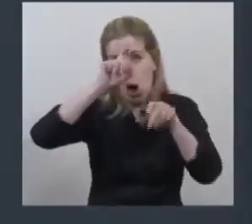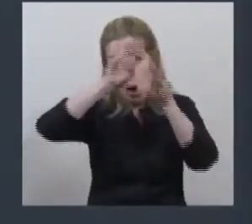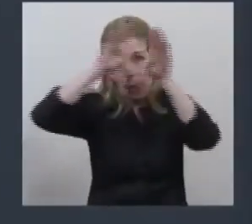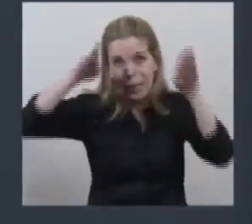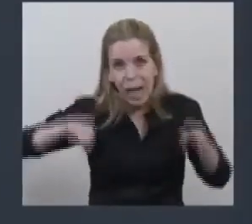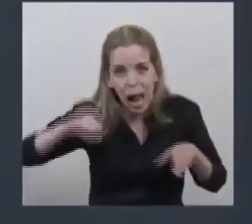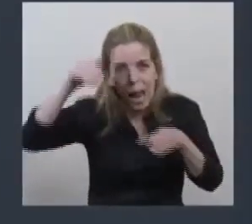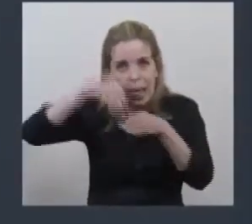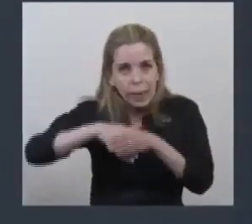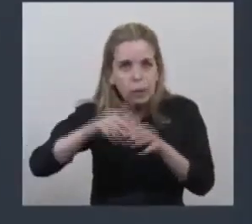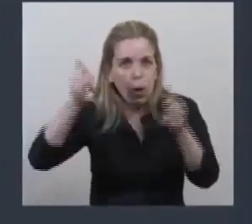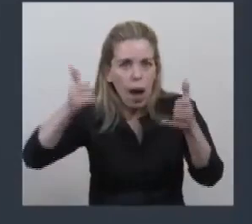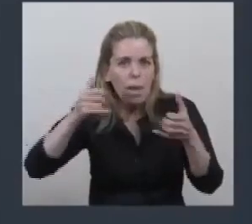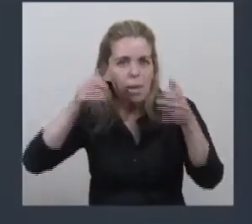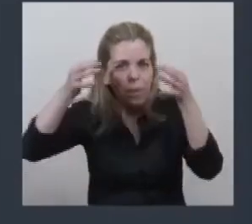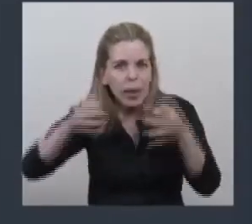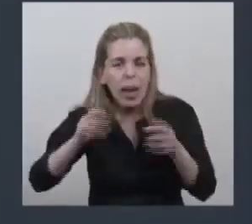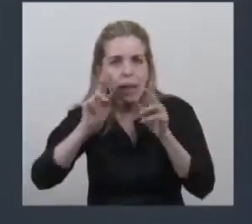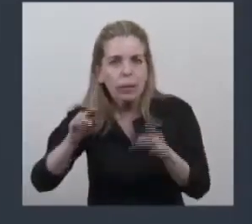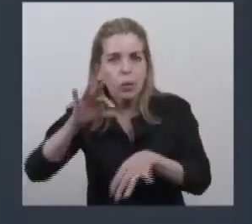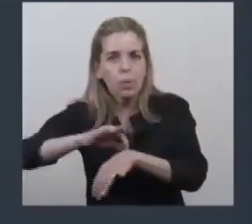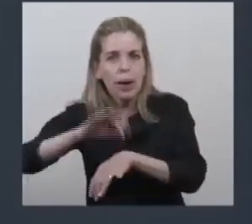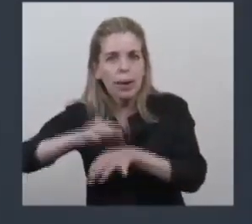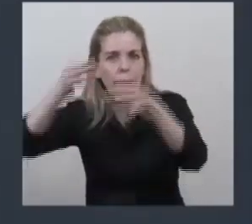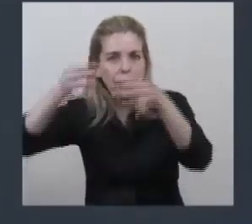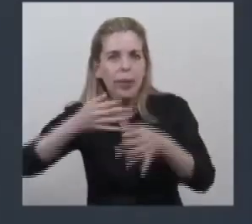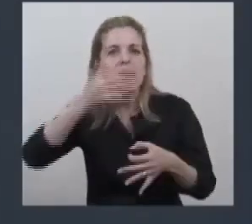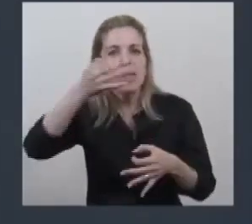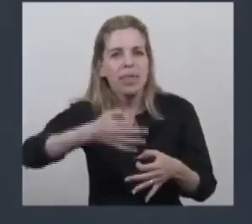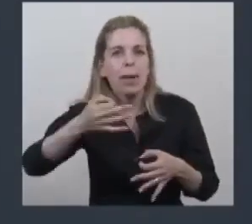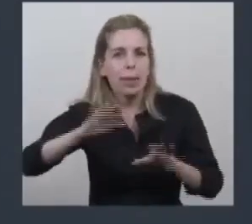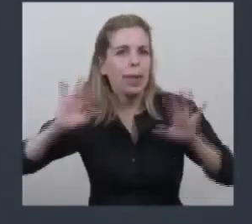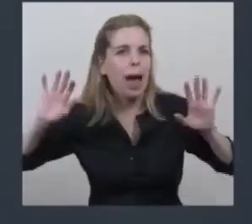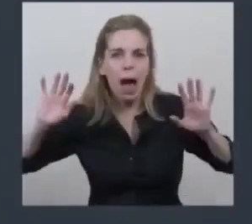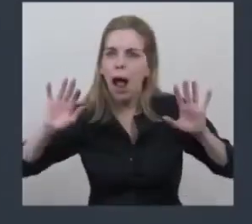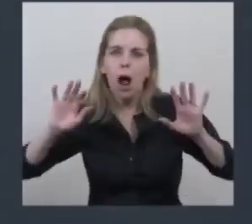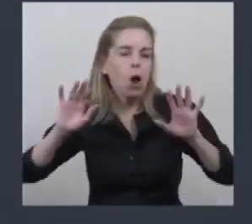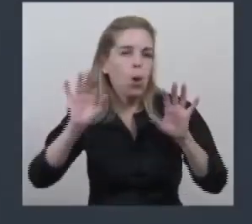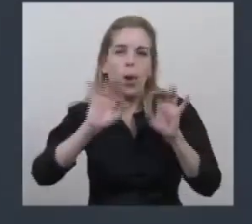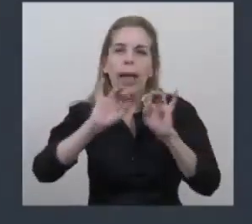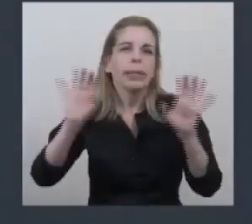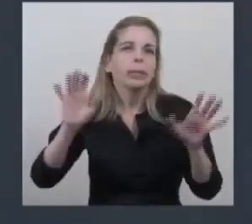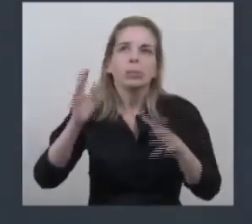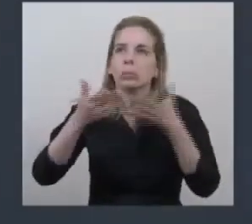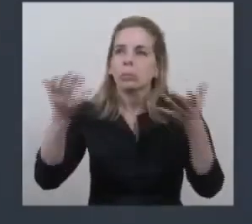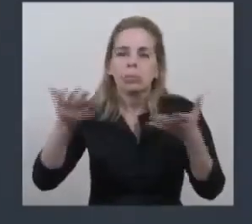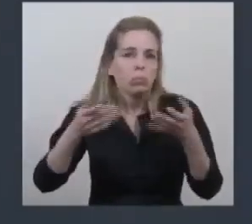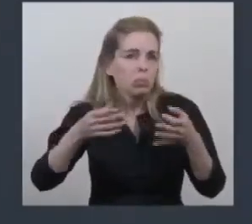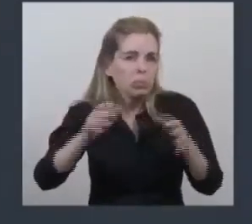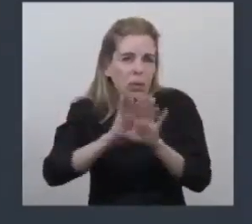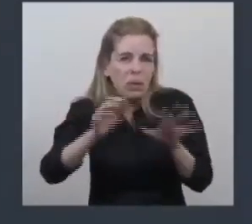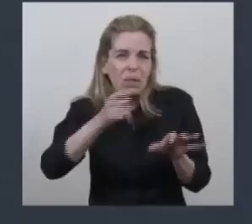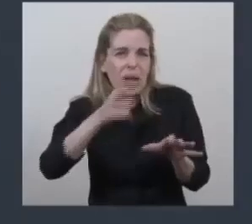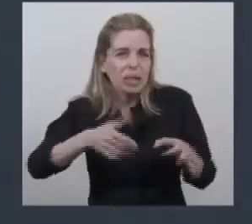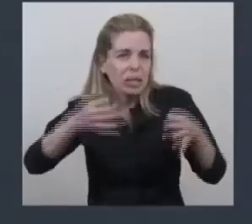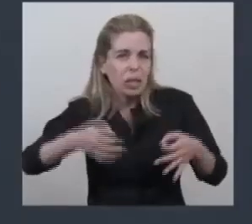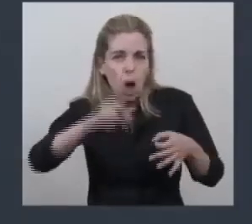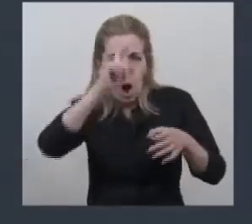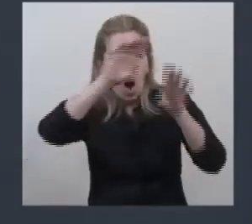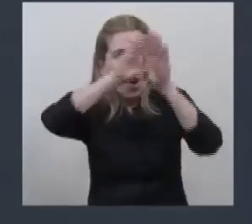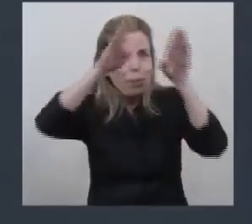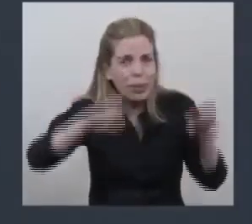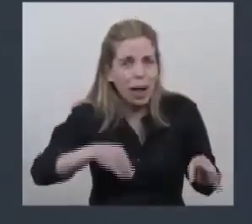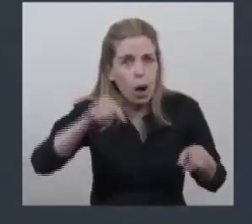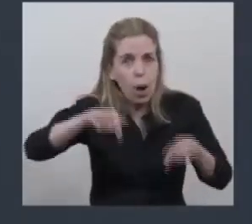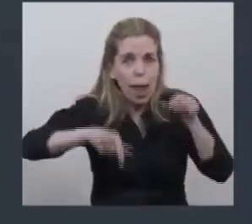concreto, no es ni una cosa espacial, ni de física cuántica, es muy concreto. Pacientes